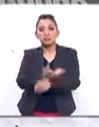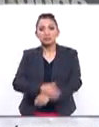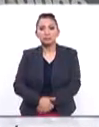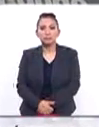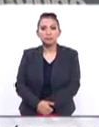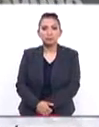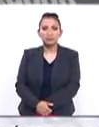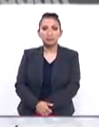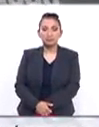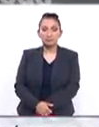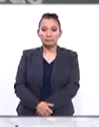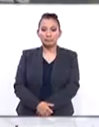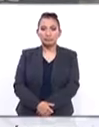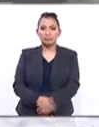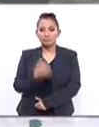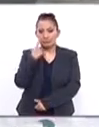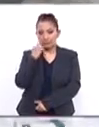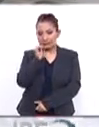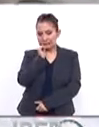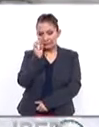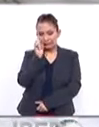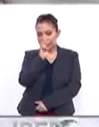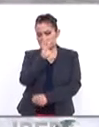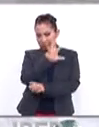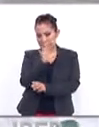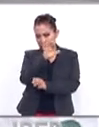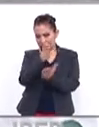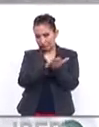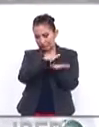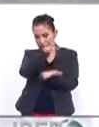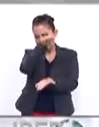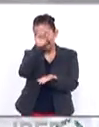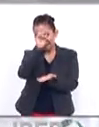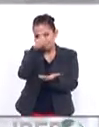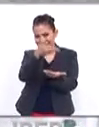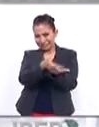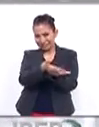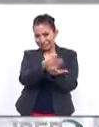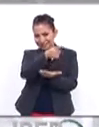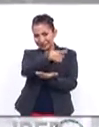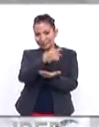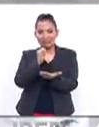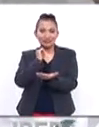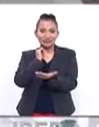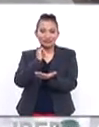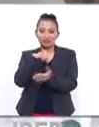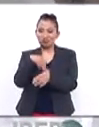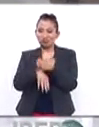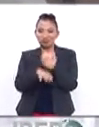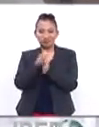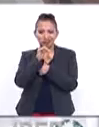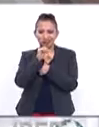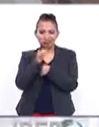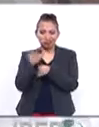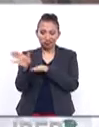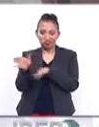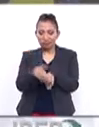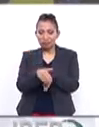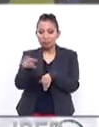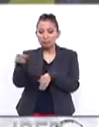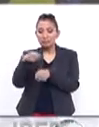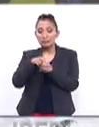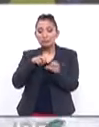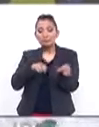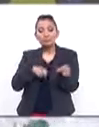futuro? Mira, sin haber leído las 500 páginas de la propuesta que hicieron al Parlamento, que fue un fracaso, la